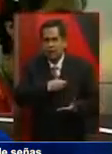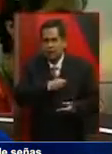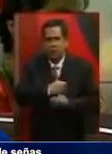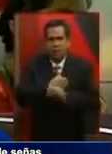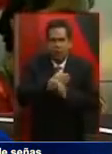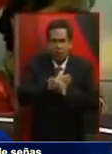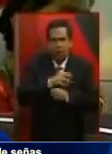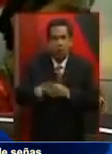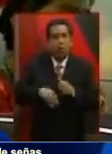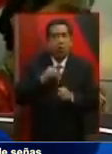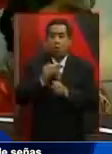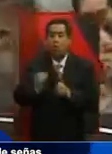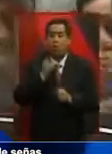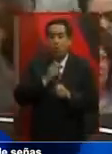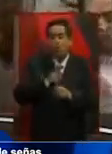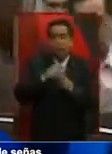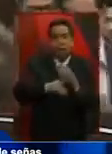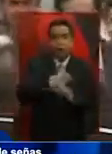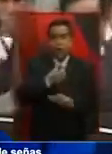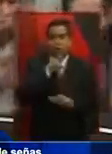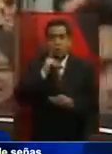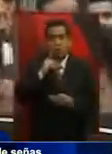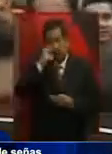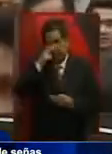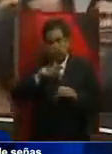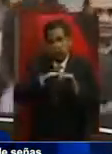empleo e igualdad de oportunidades para todos los mexicanos.